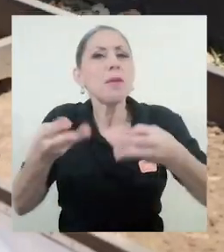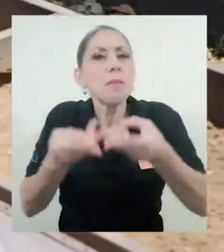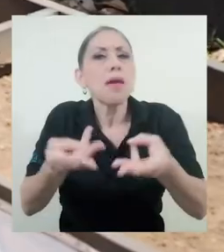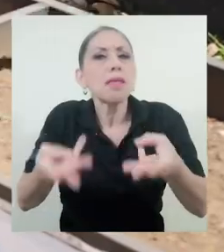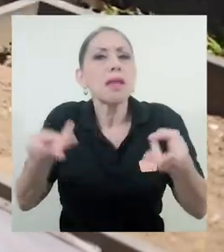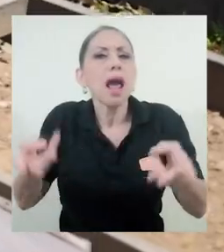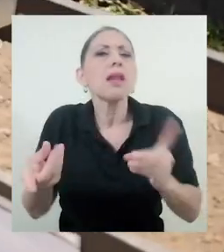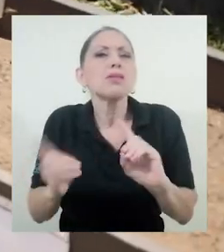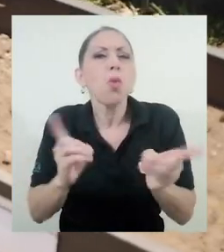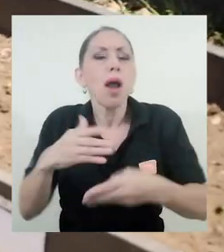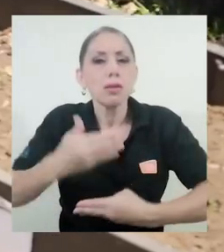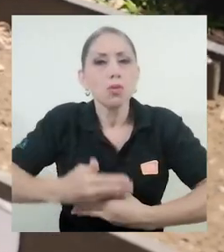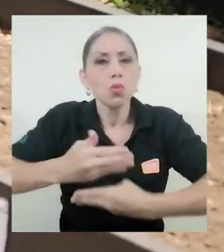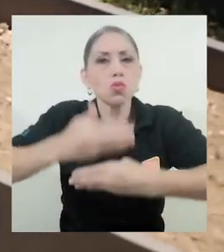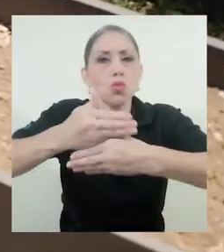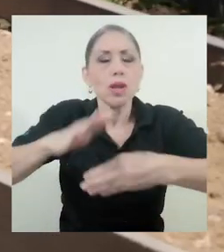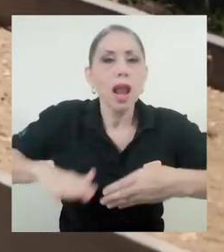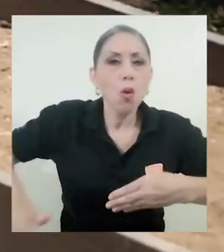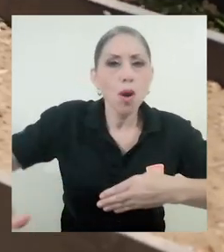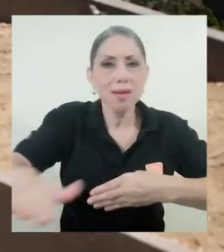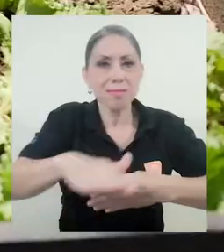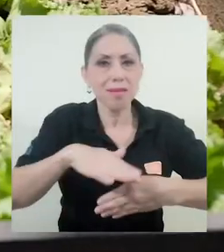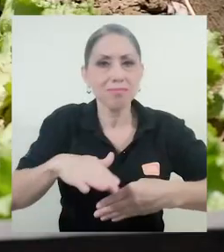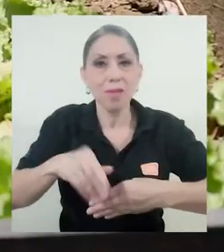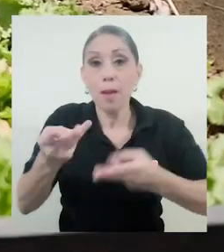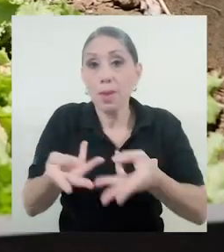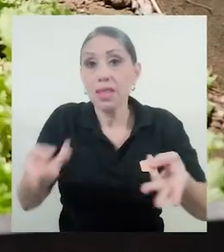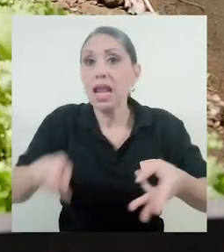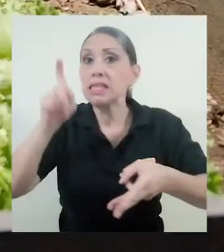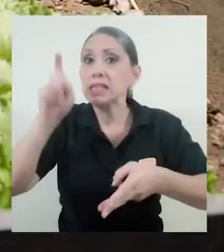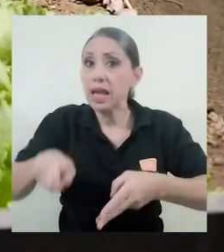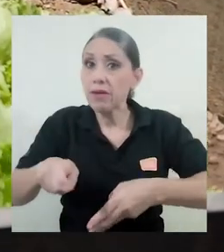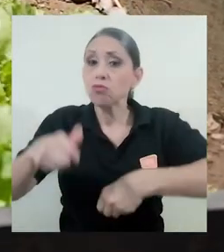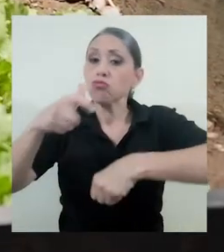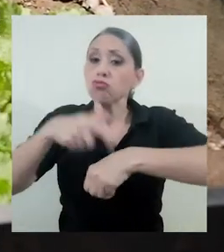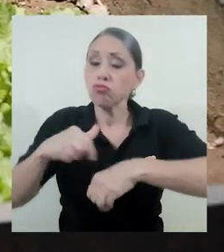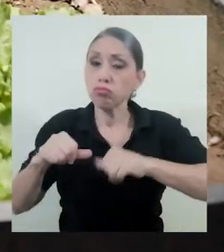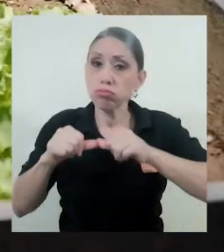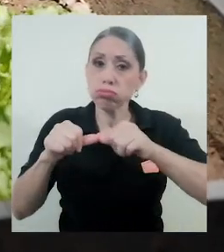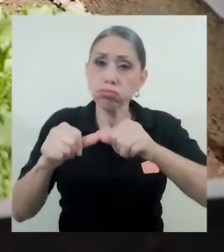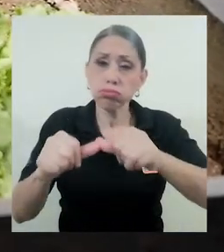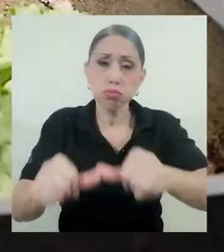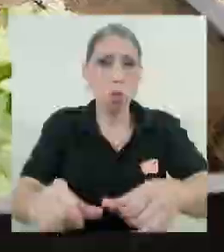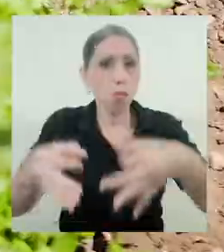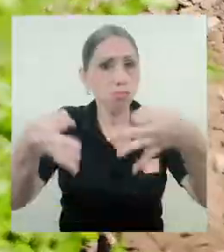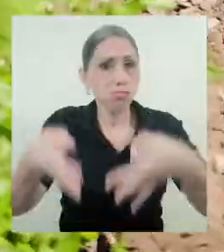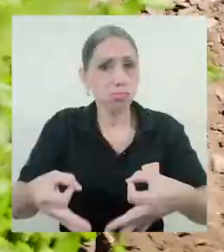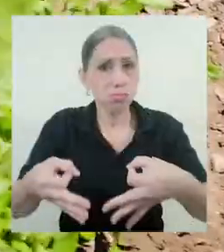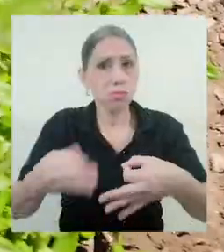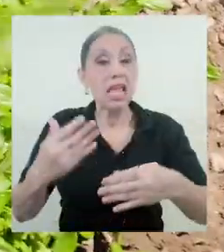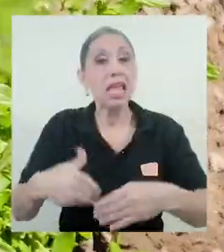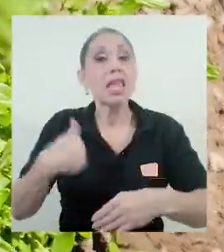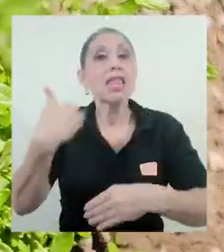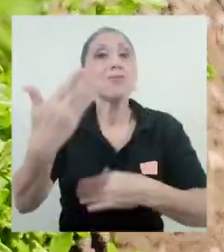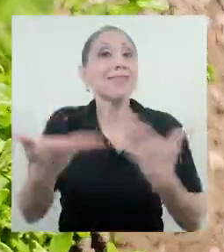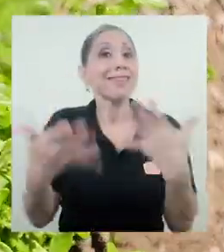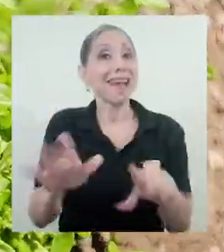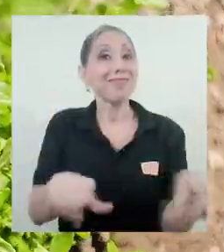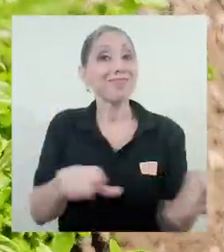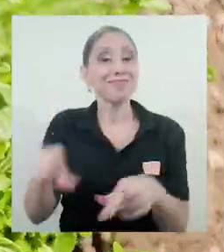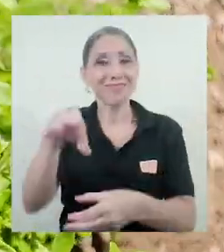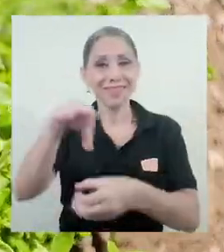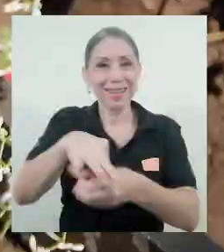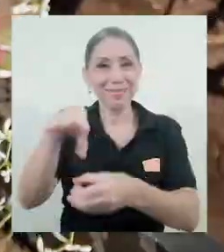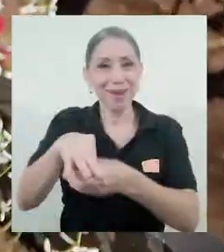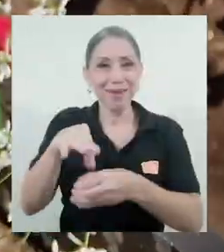con qué materiales construir la huerta. Estos deben ser de larga durabilidad y luego de ello, a